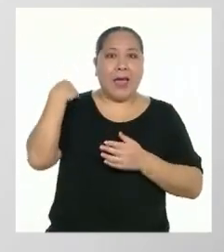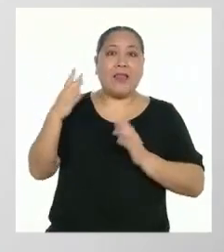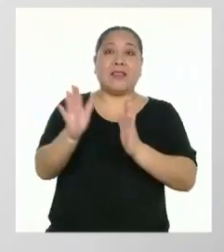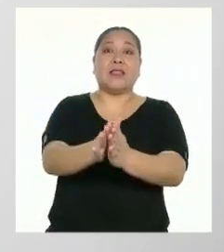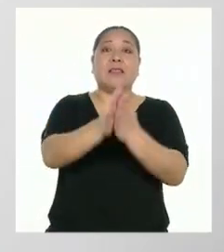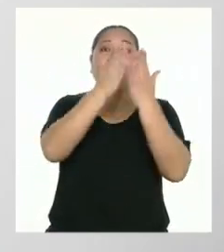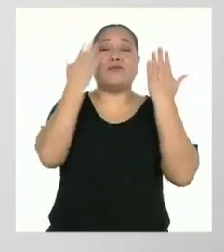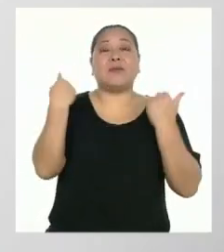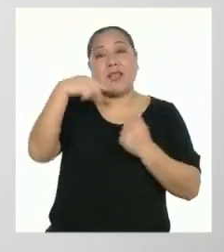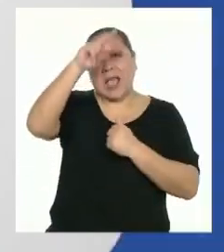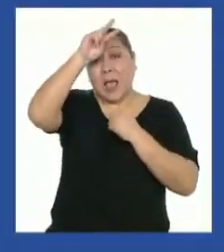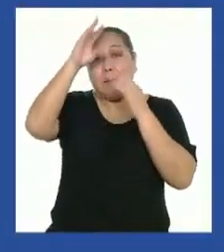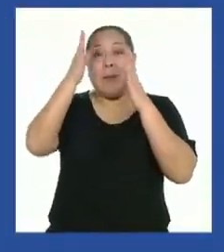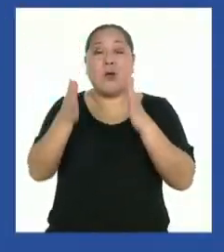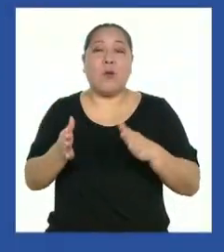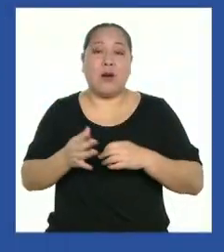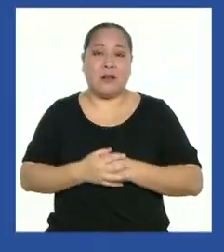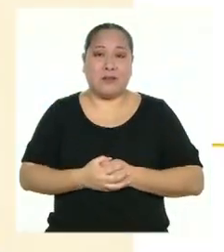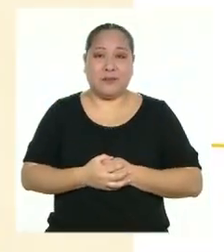oficial El Peruano.